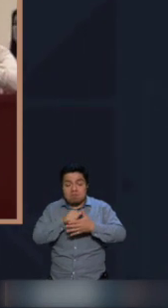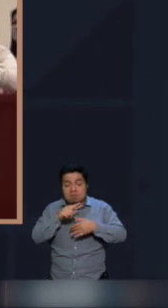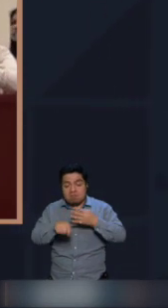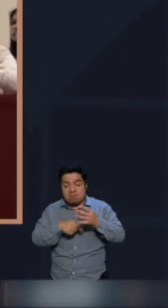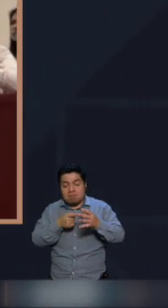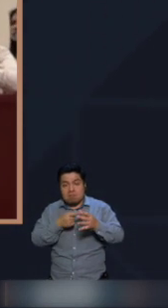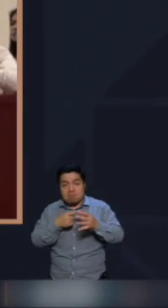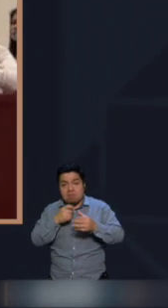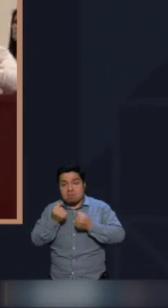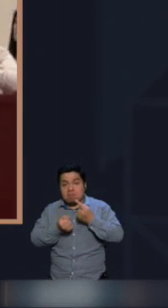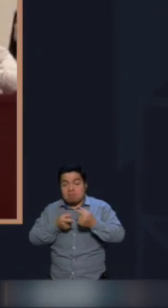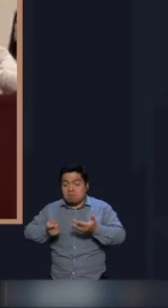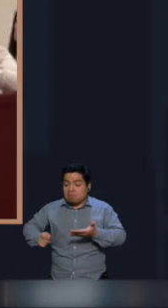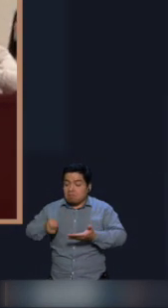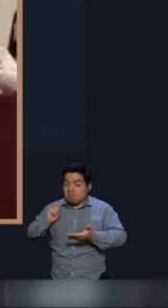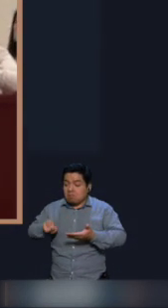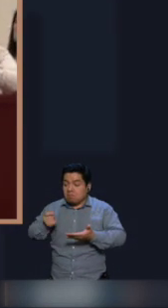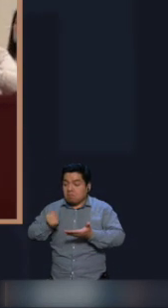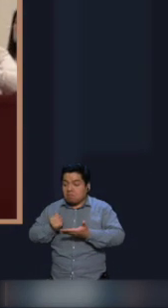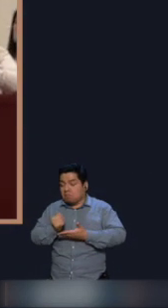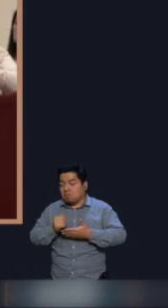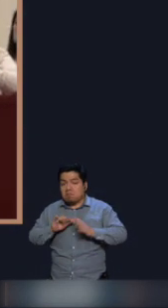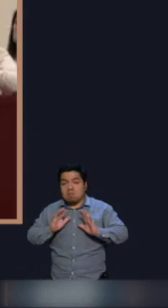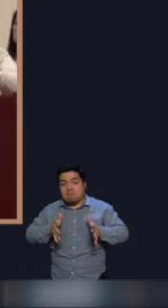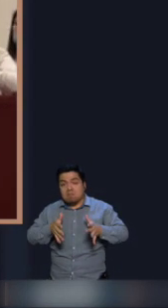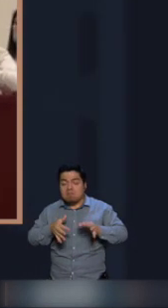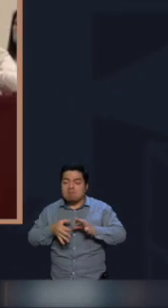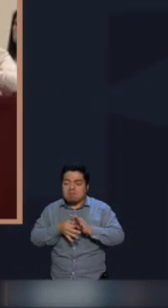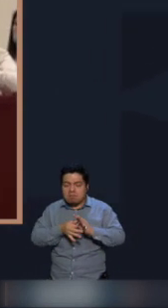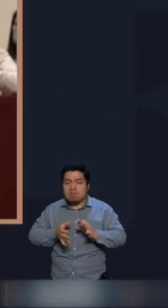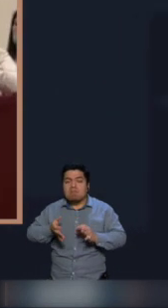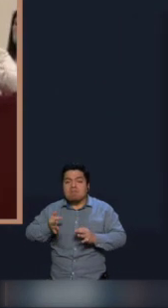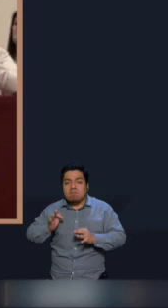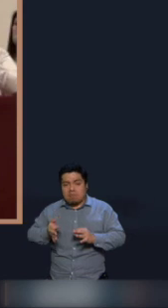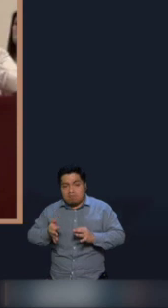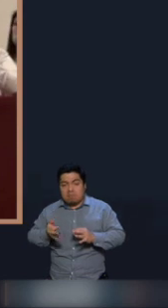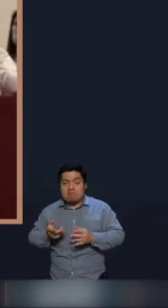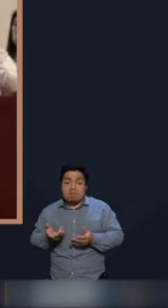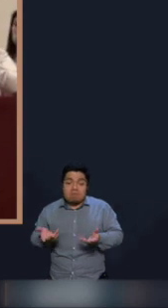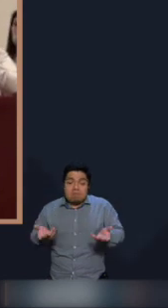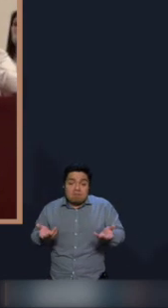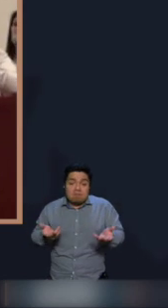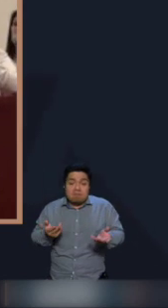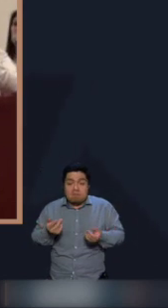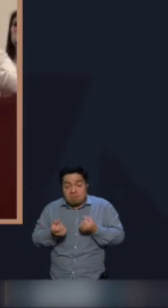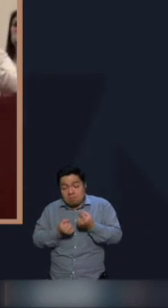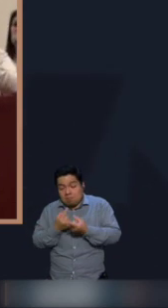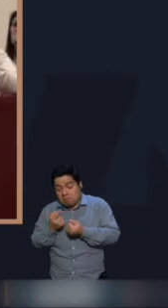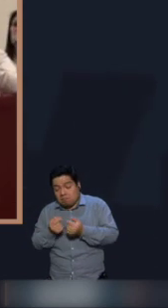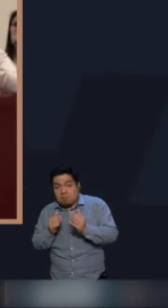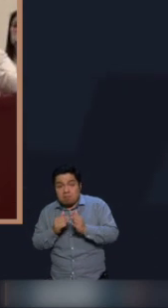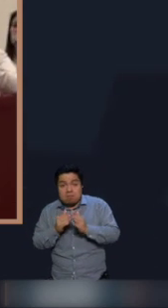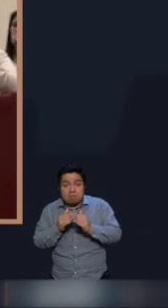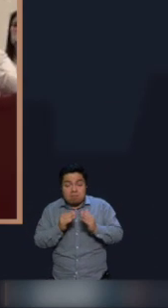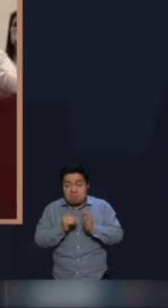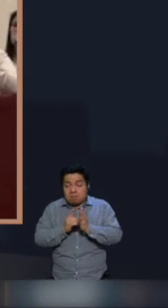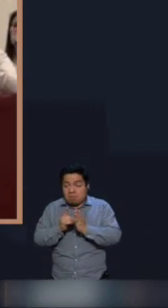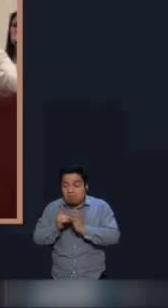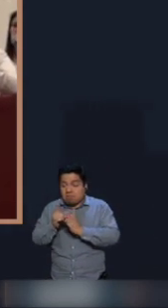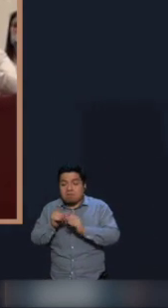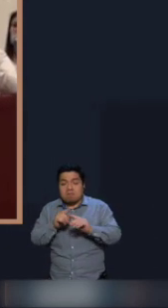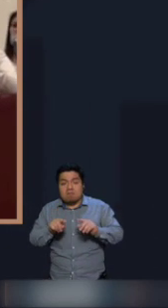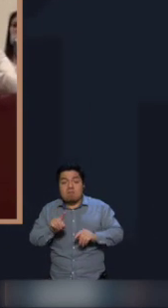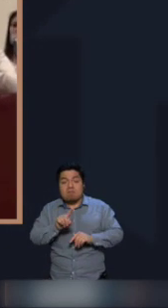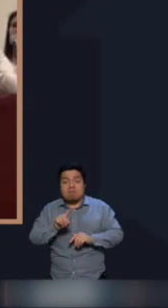cuatro sentenciados que ya sentaron su culpa y devolvieron a la edad de bienes por más de